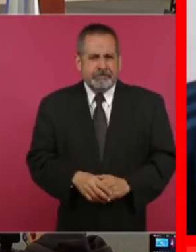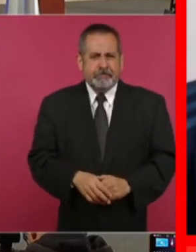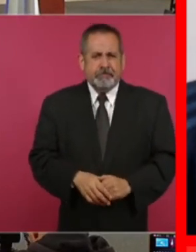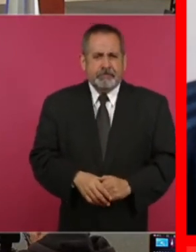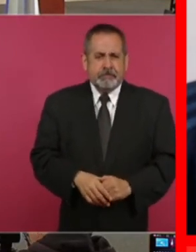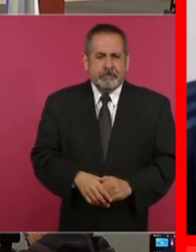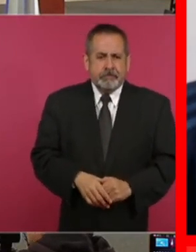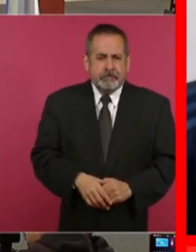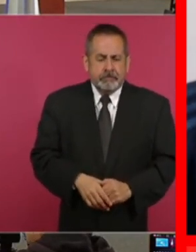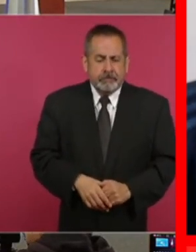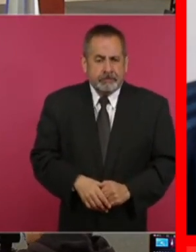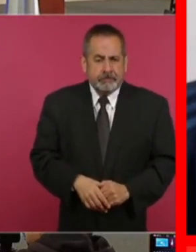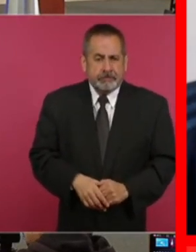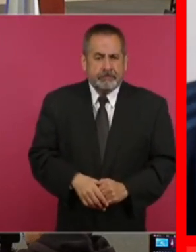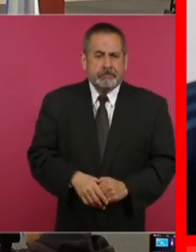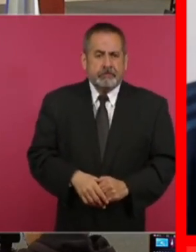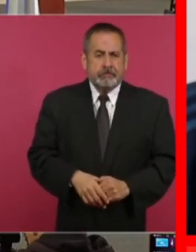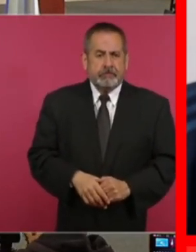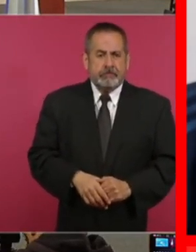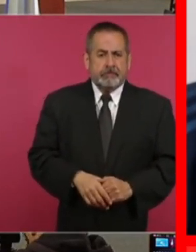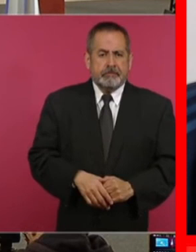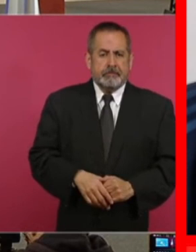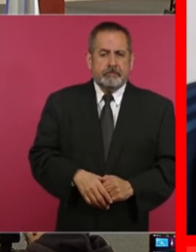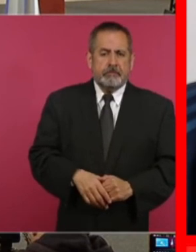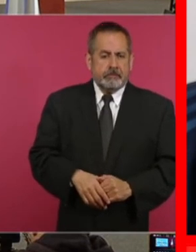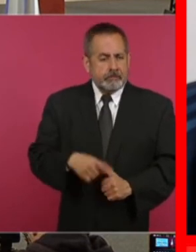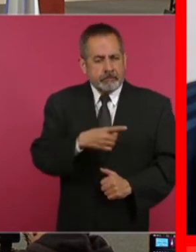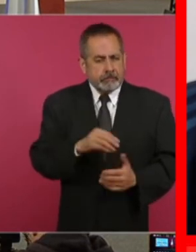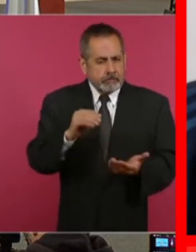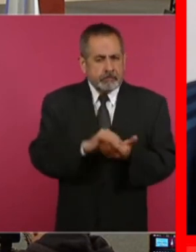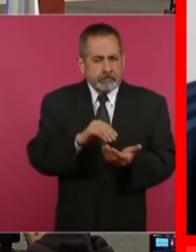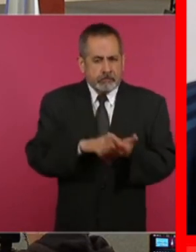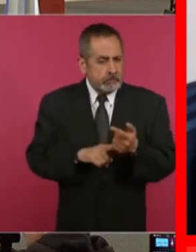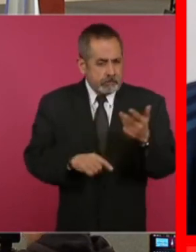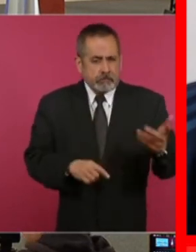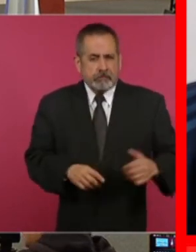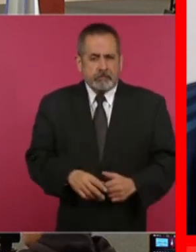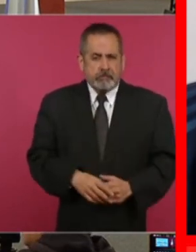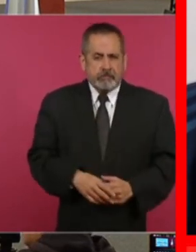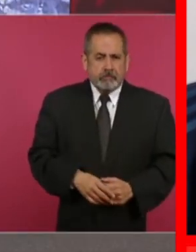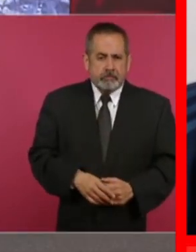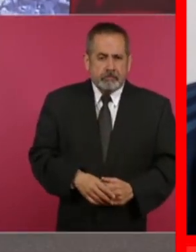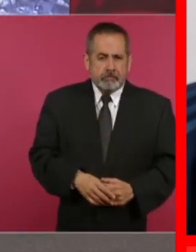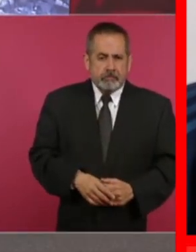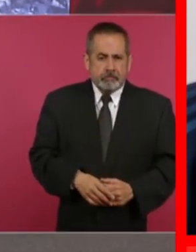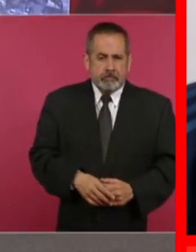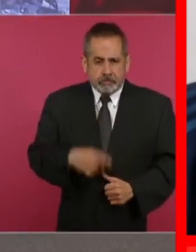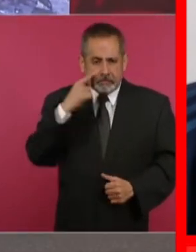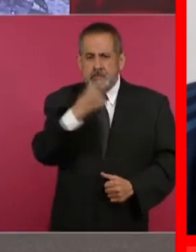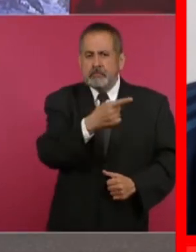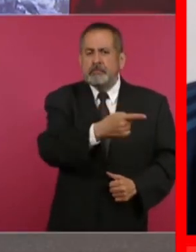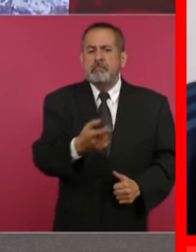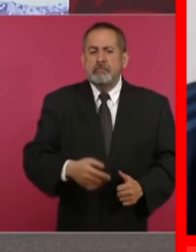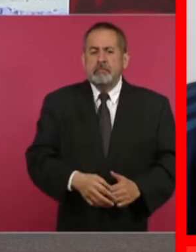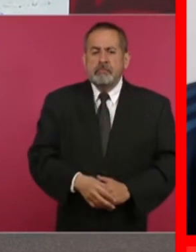Y este, entonces, todavía así, les dijimos, miren lo que hacen.